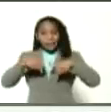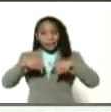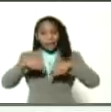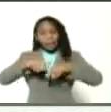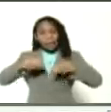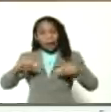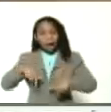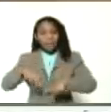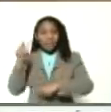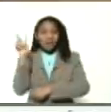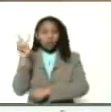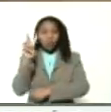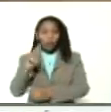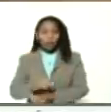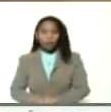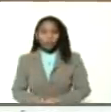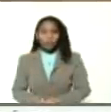Venezuela?